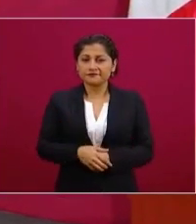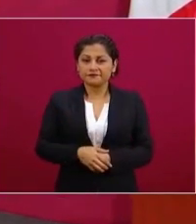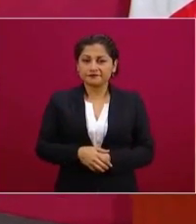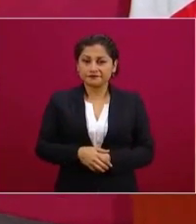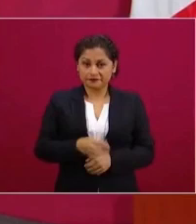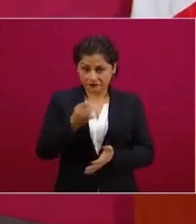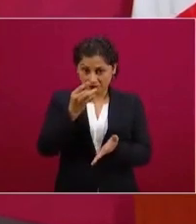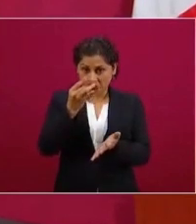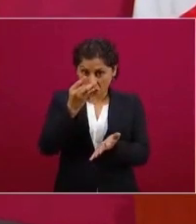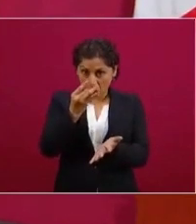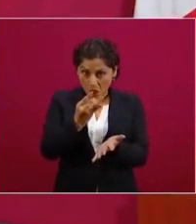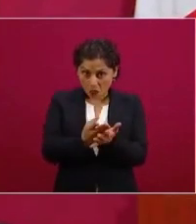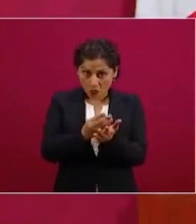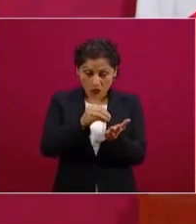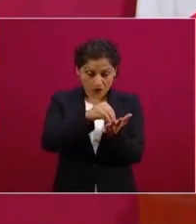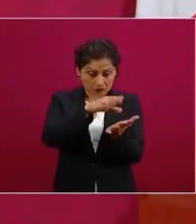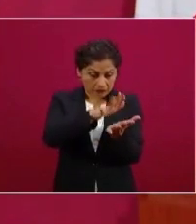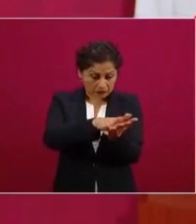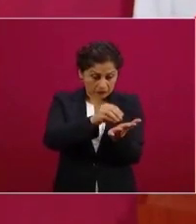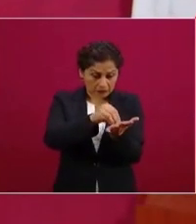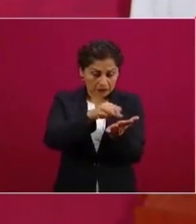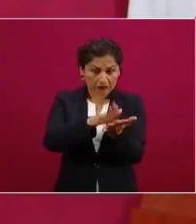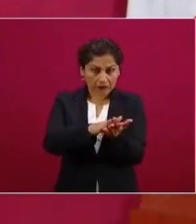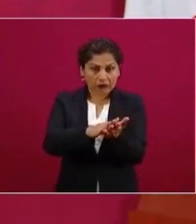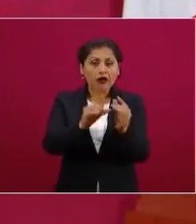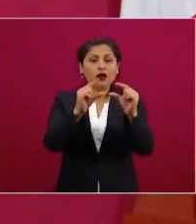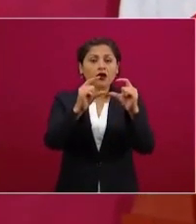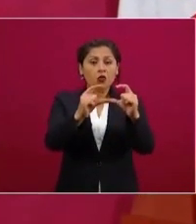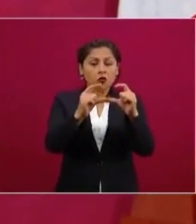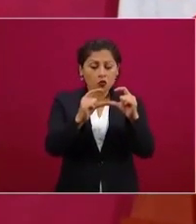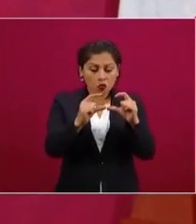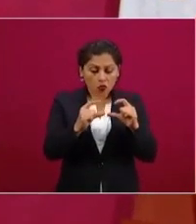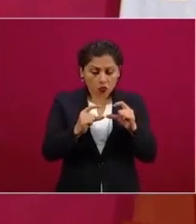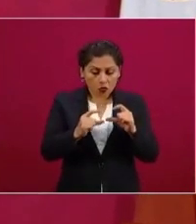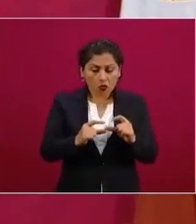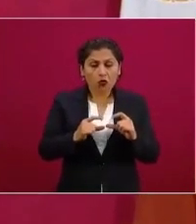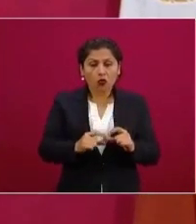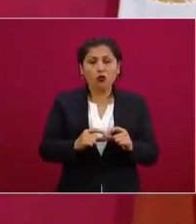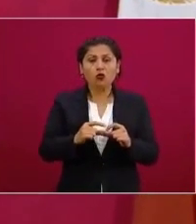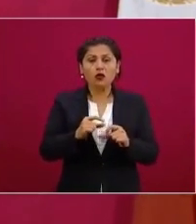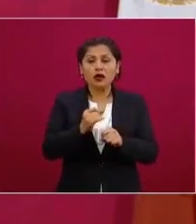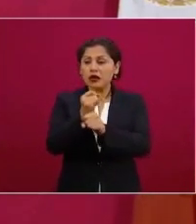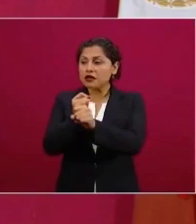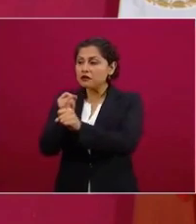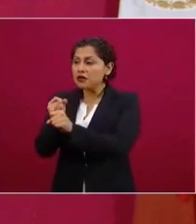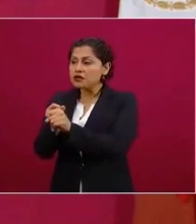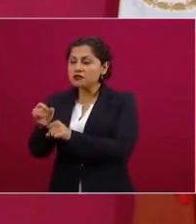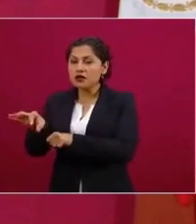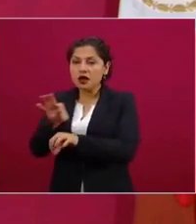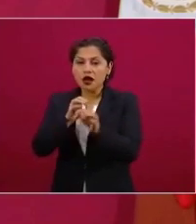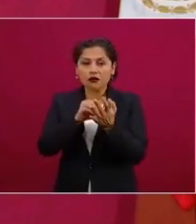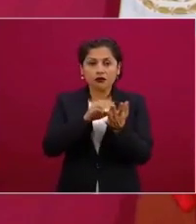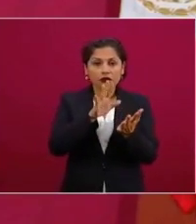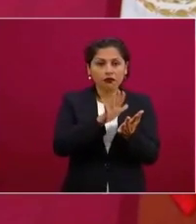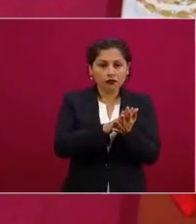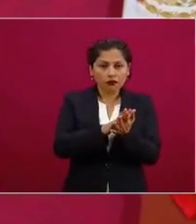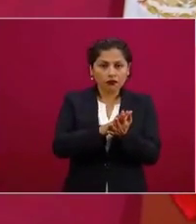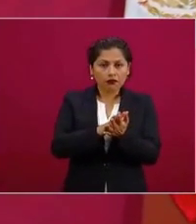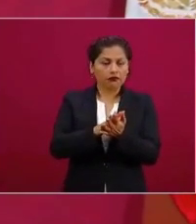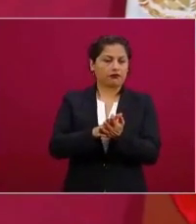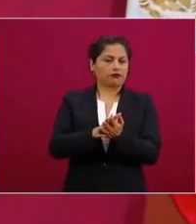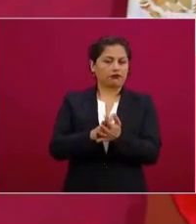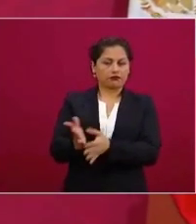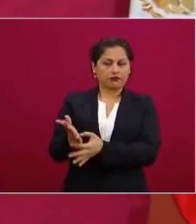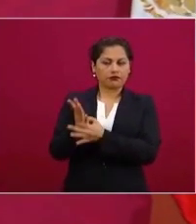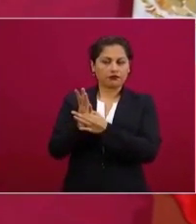Hacienda, Carlos Urzúa, un académico muy respetado y que ya se la había jugado también con él en otros ejercicios, como cuando fue